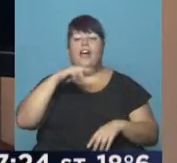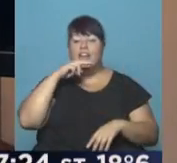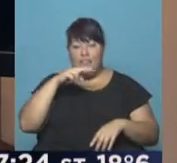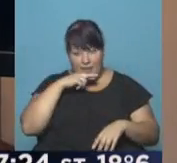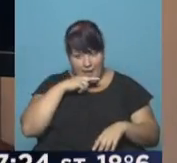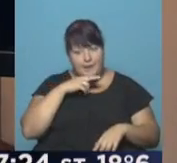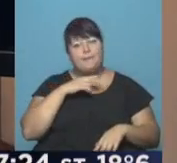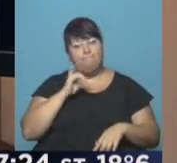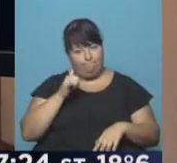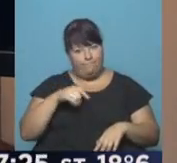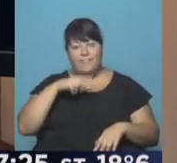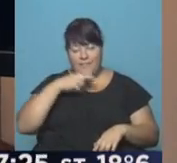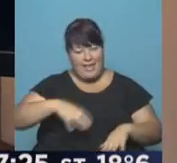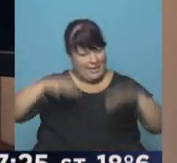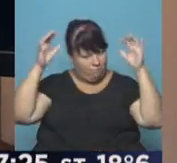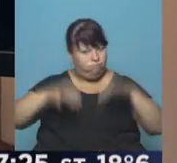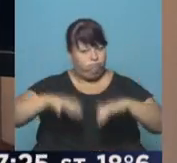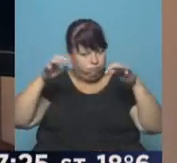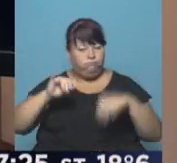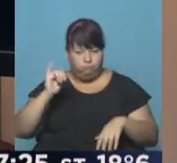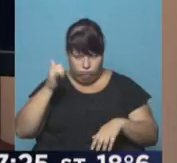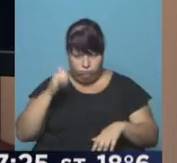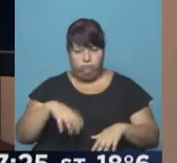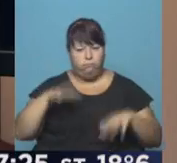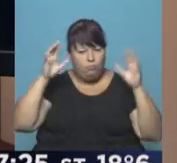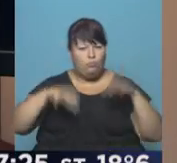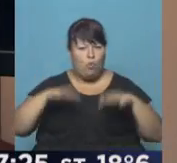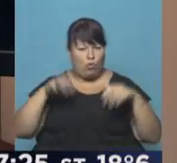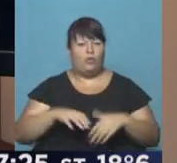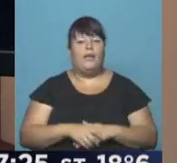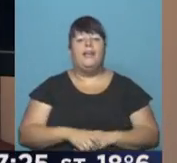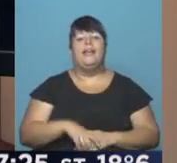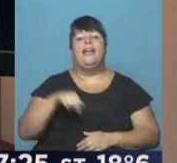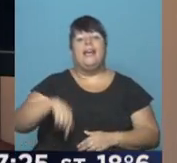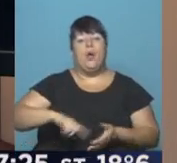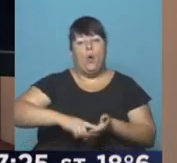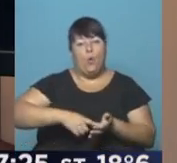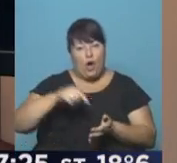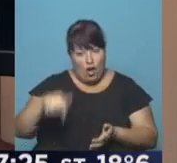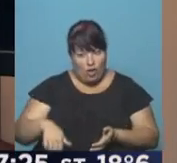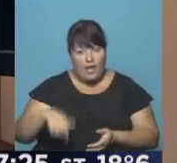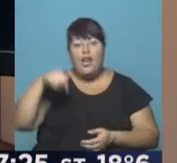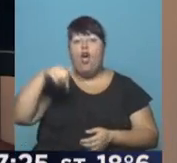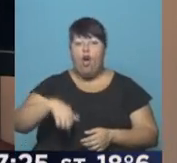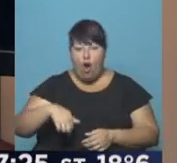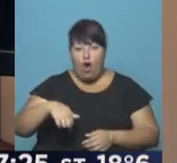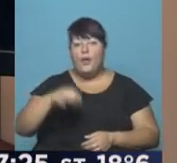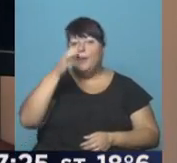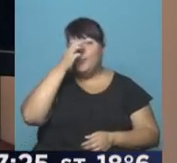prepárense. Es alta la probabilidad de mucha precipitación. Y en la ciudad de Buenos Aires para hoy,